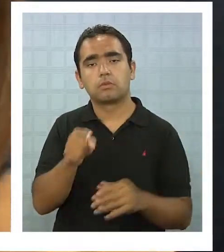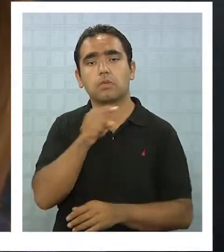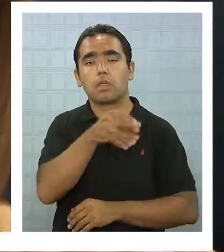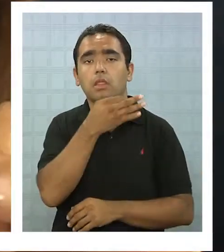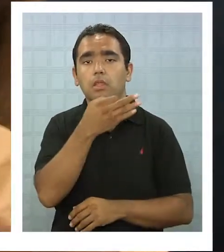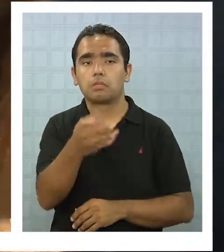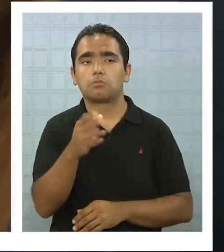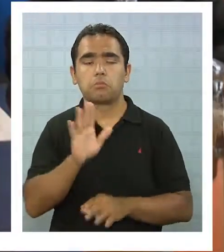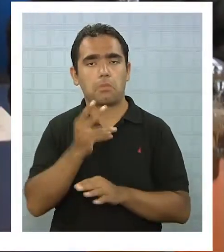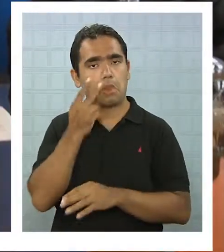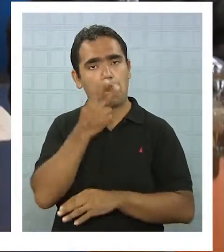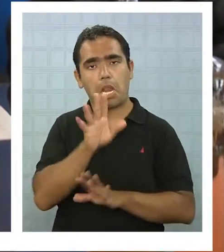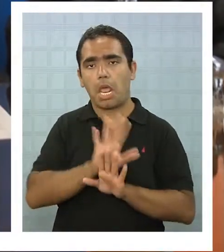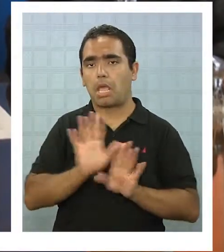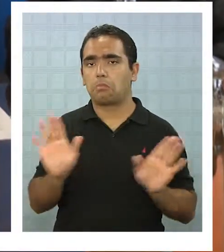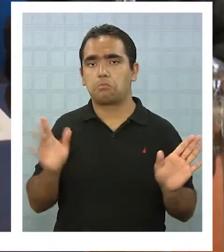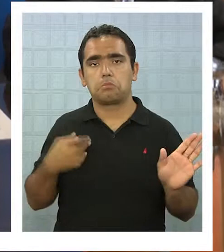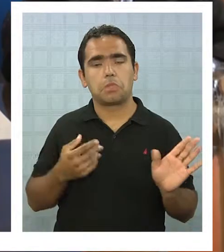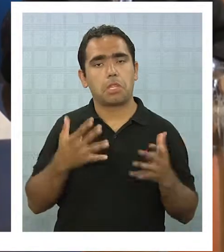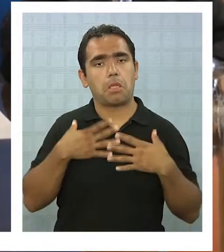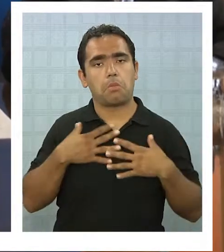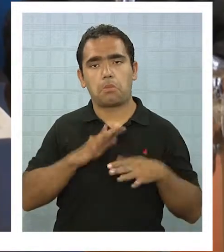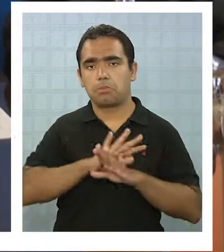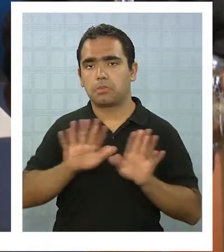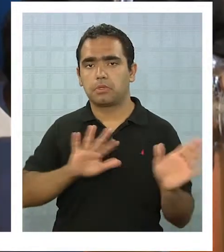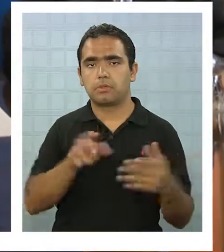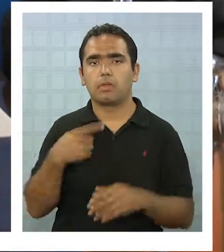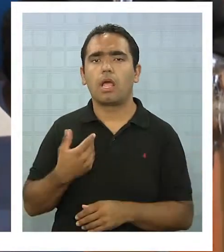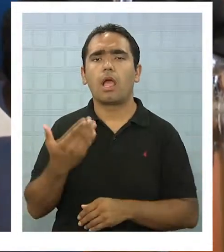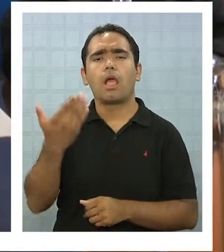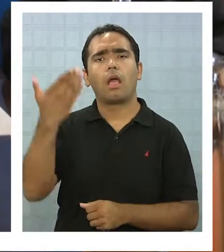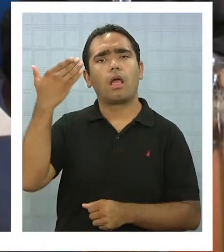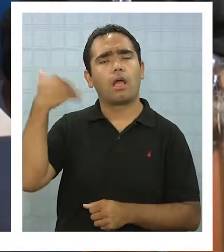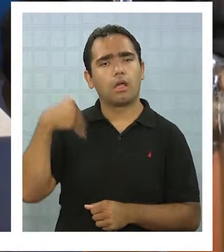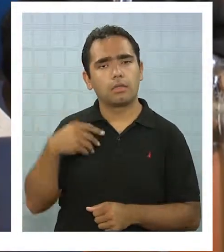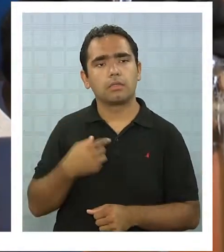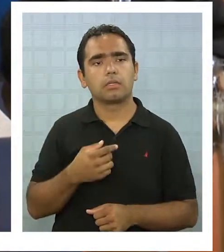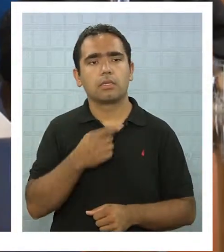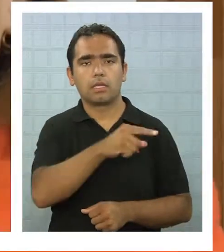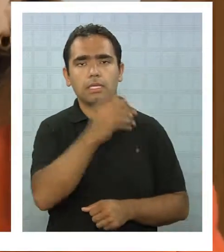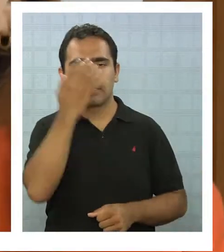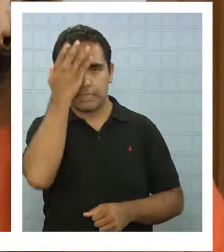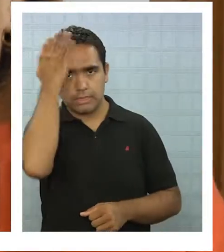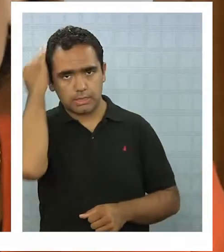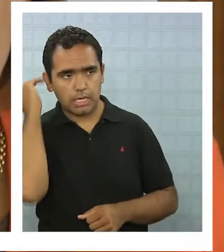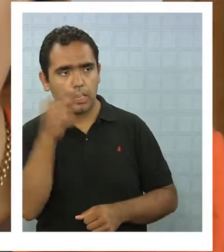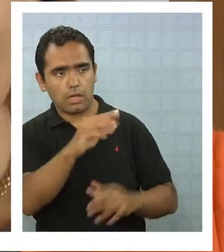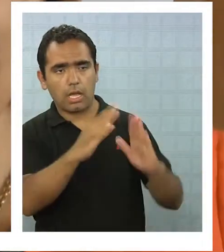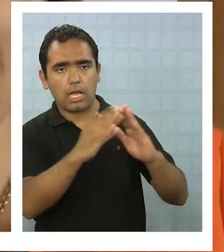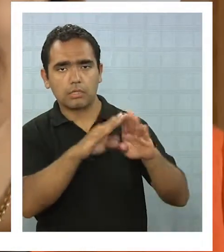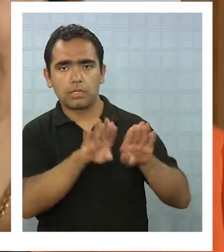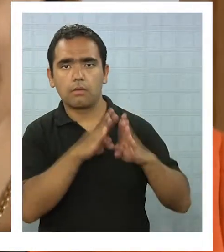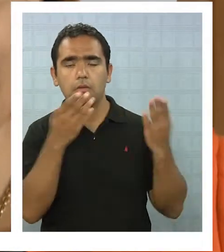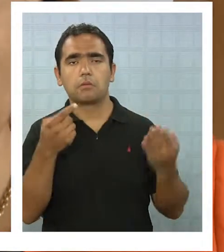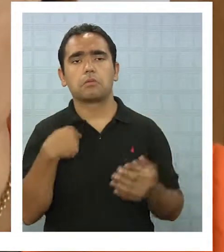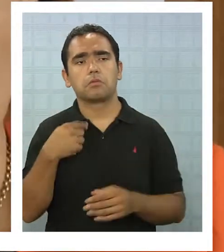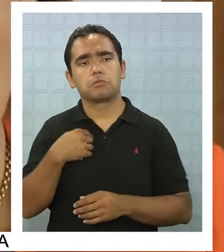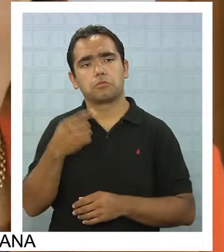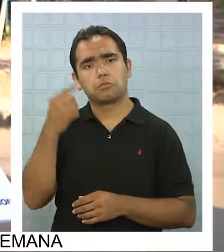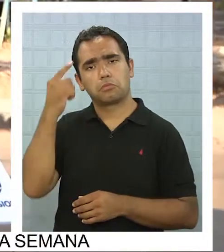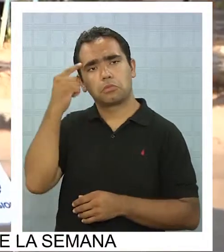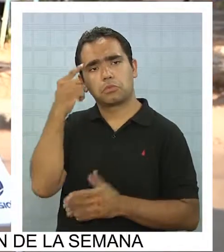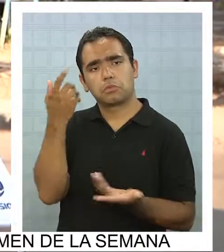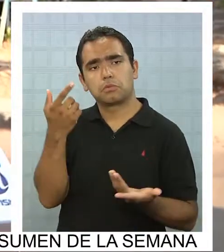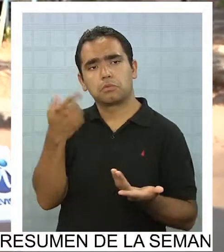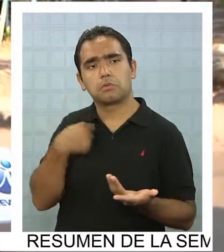considera que no tiene nada que temer. Los fondos que se le entregaron al senador Fulvio Rossi a su Casa Abierta, desde mi punto de